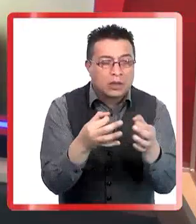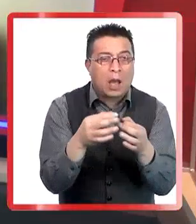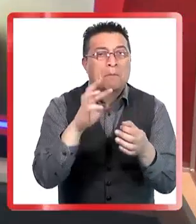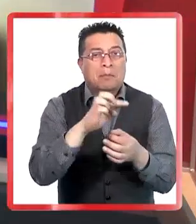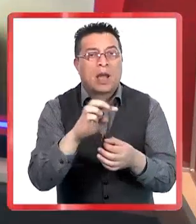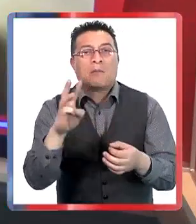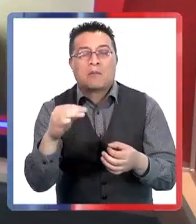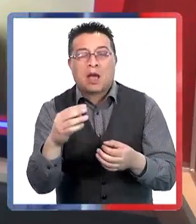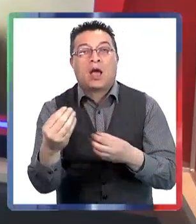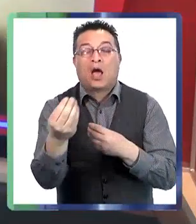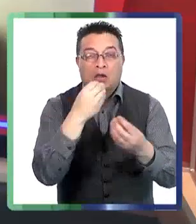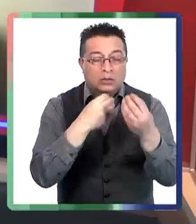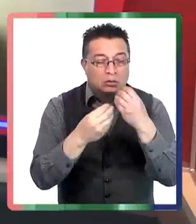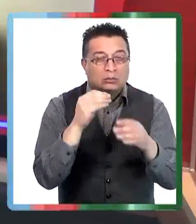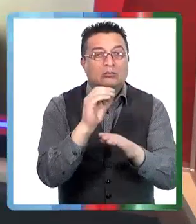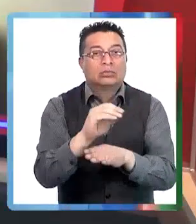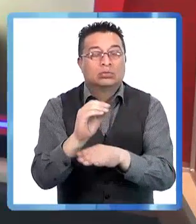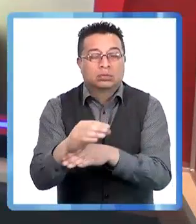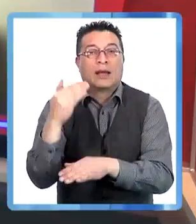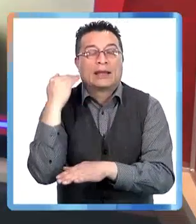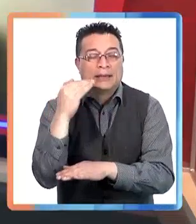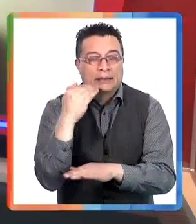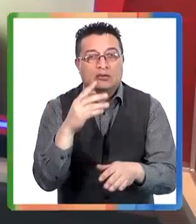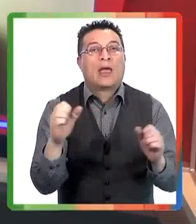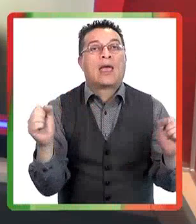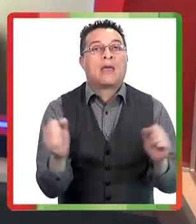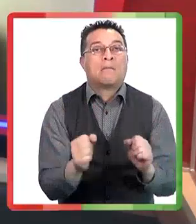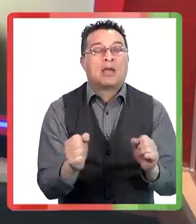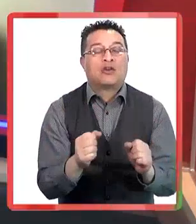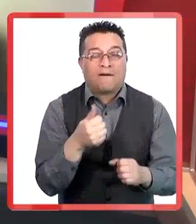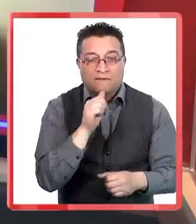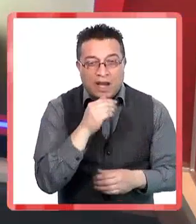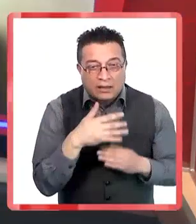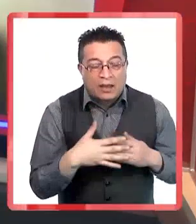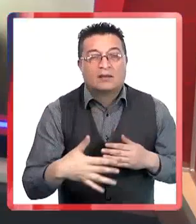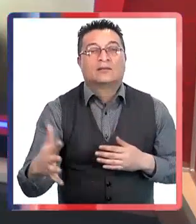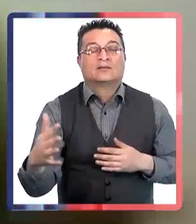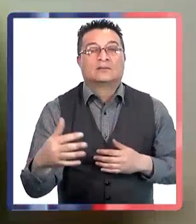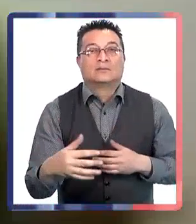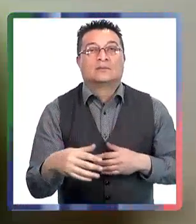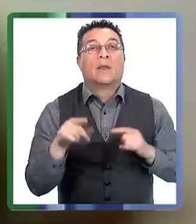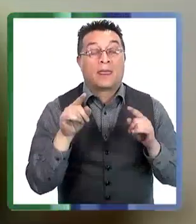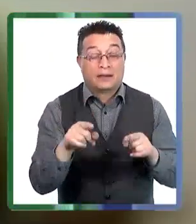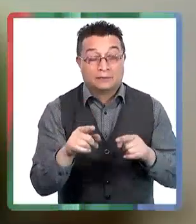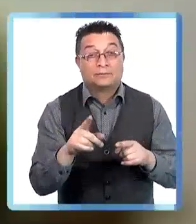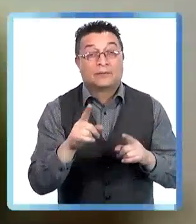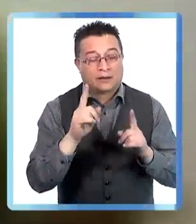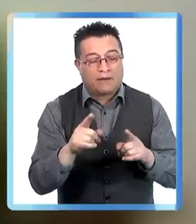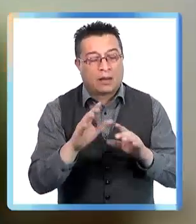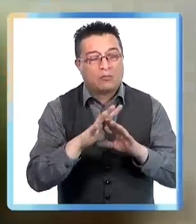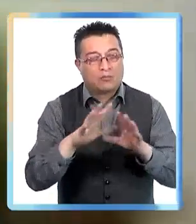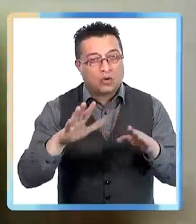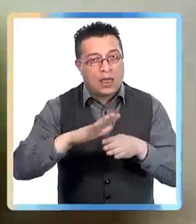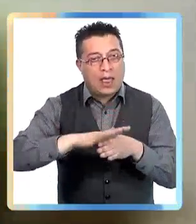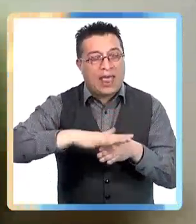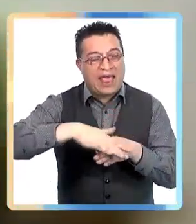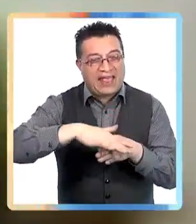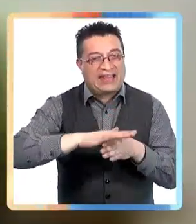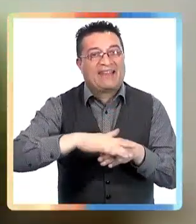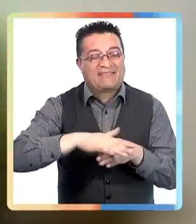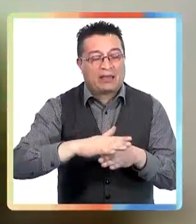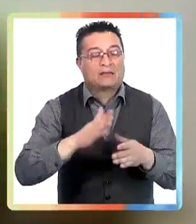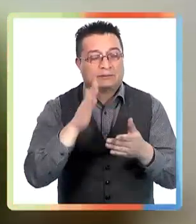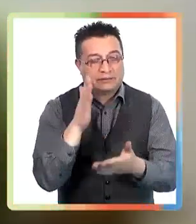a los papás y mamás alimentar a los niños en esta etapa del invierno que todavía nos queda, verdad? La alimentación tiene que ser muy equilibrada.